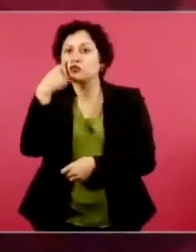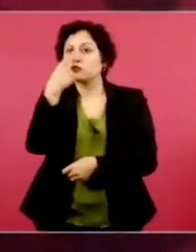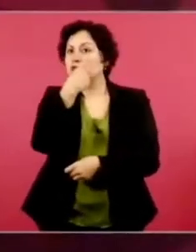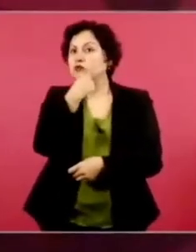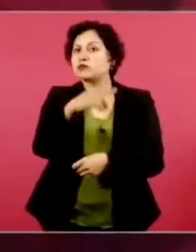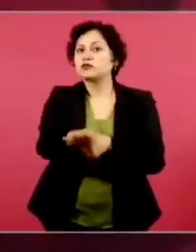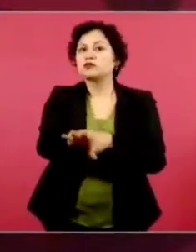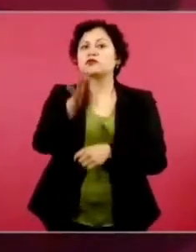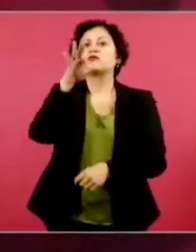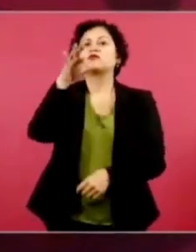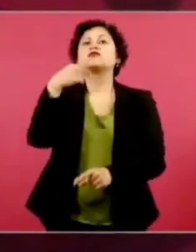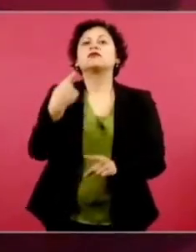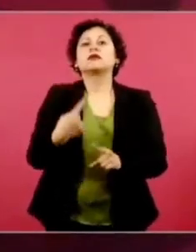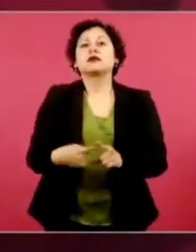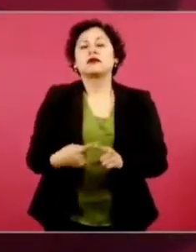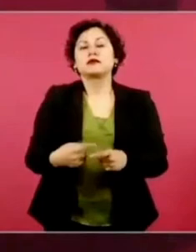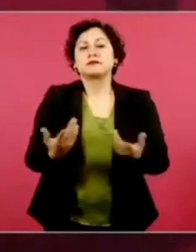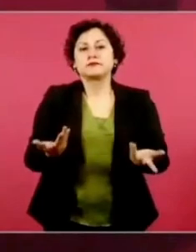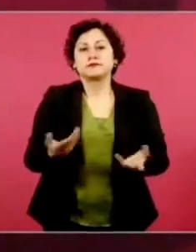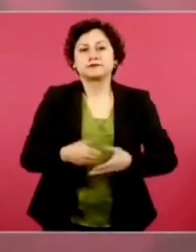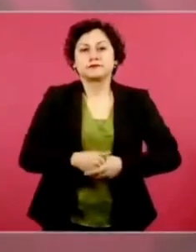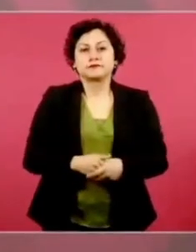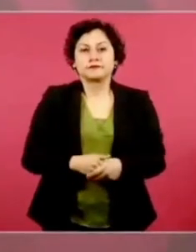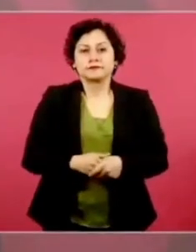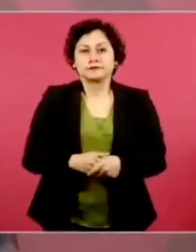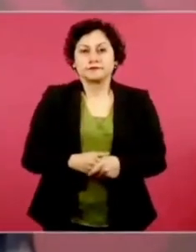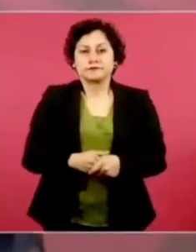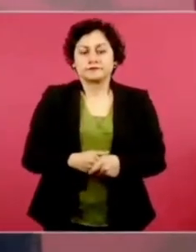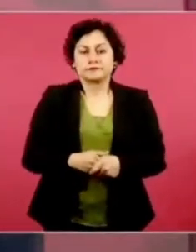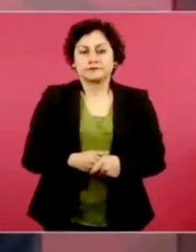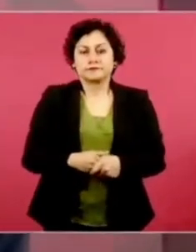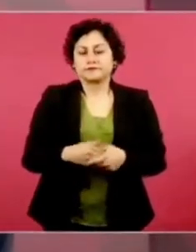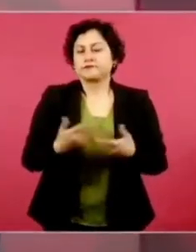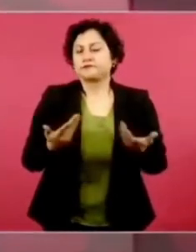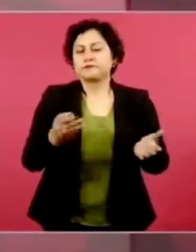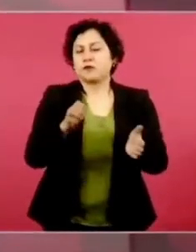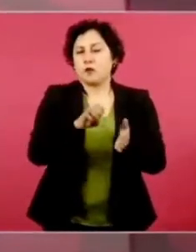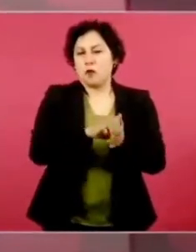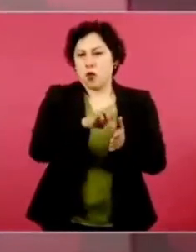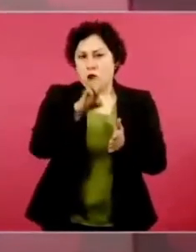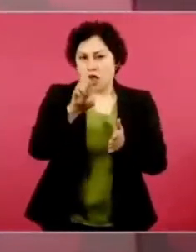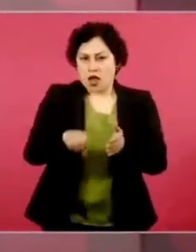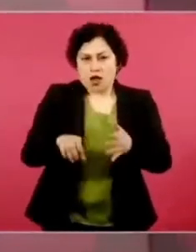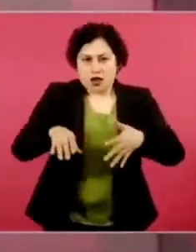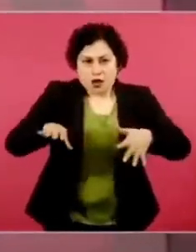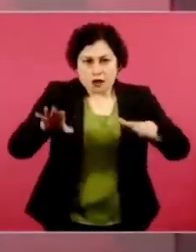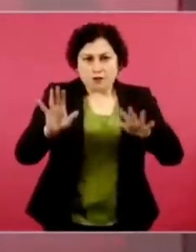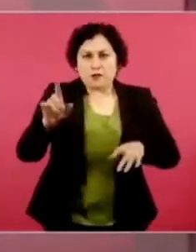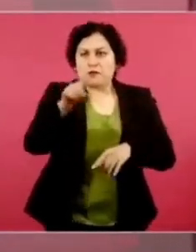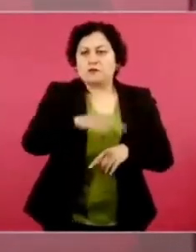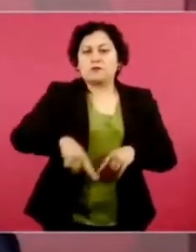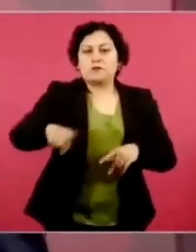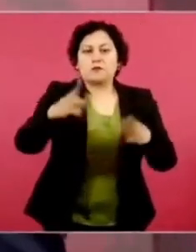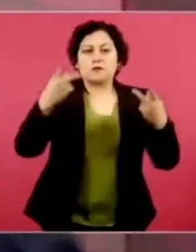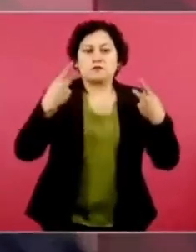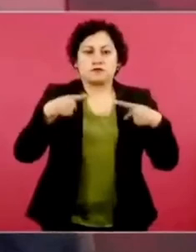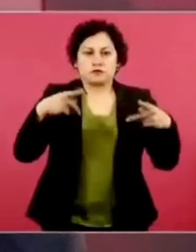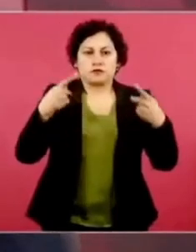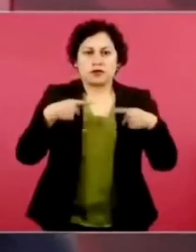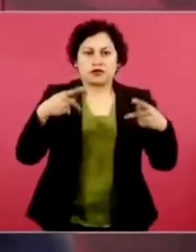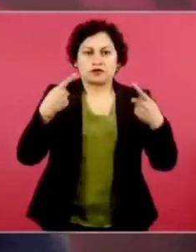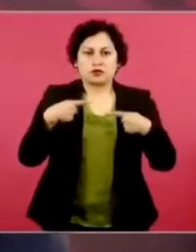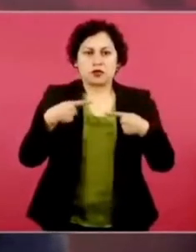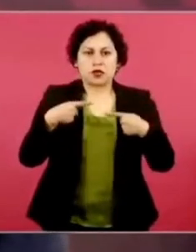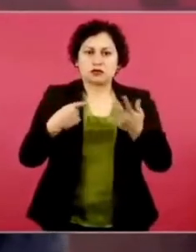¿qué pasaría si la gente dice vámonos a que continúe la